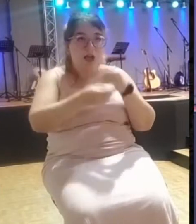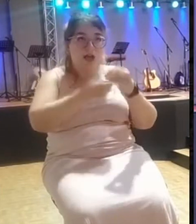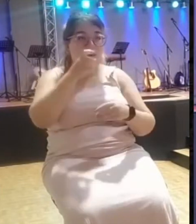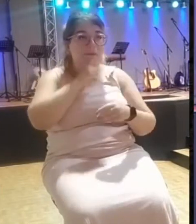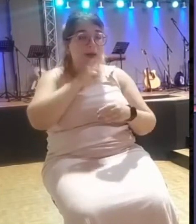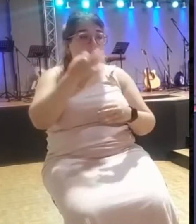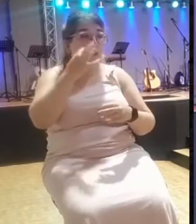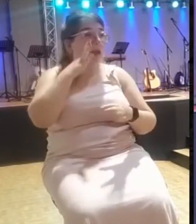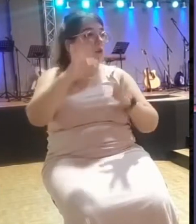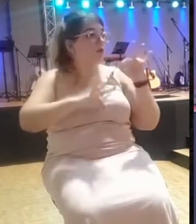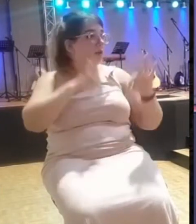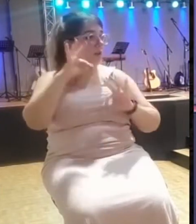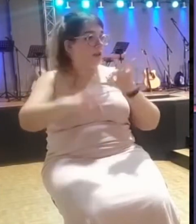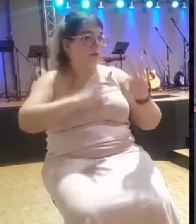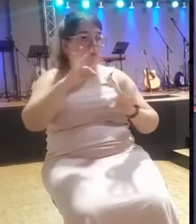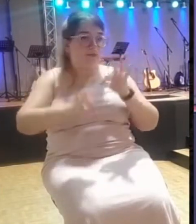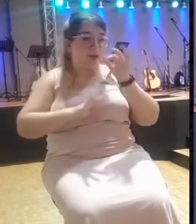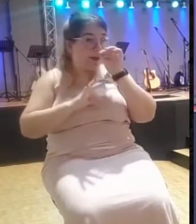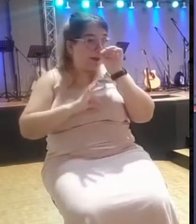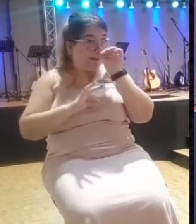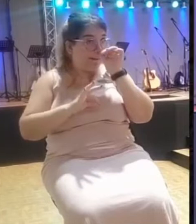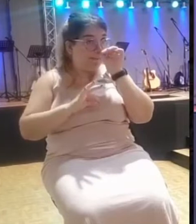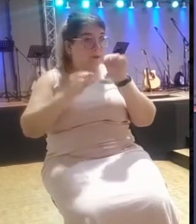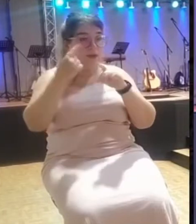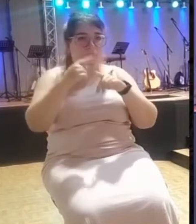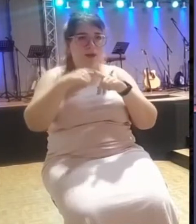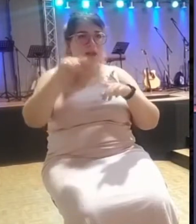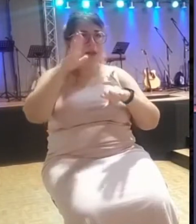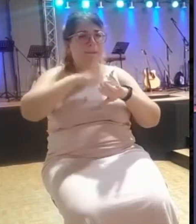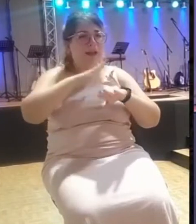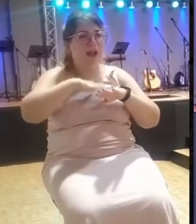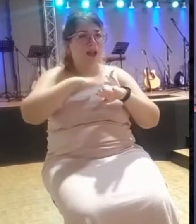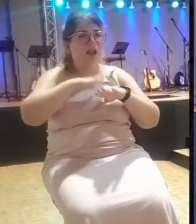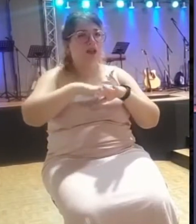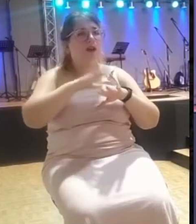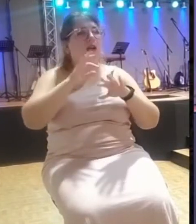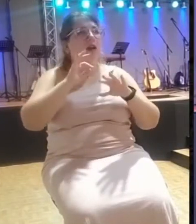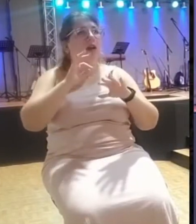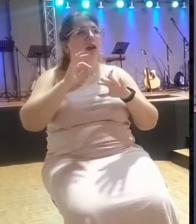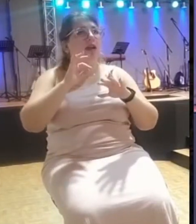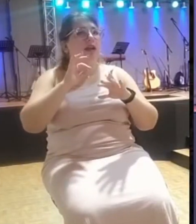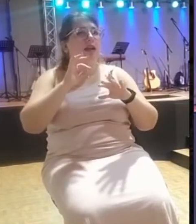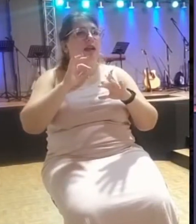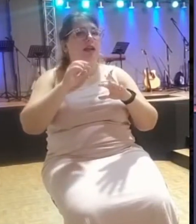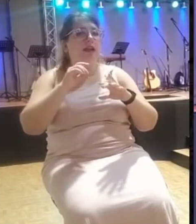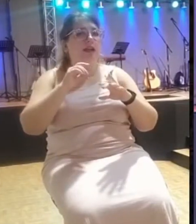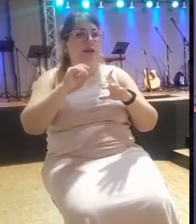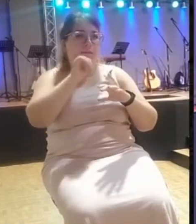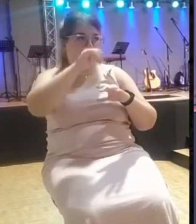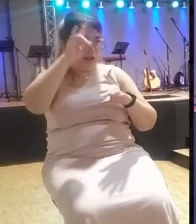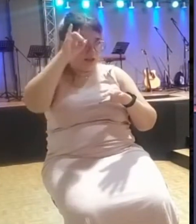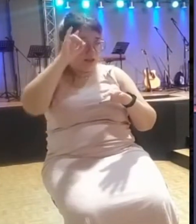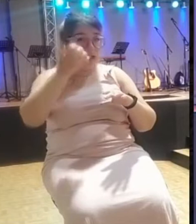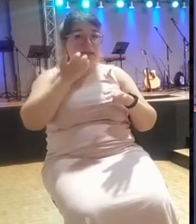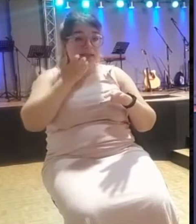tener cuidado. Porque el pecado, pues, es del enemigo. Y donde se mete el pecado, está